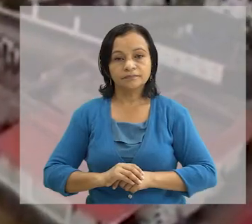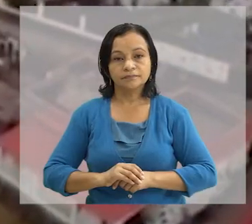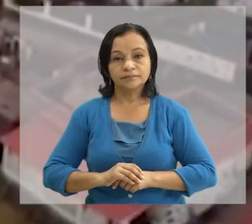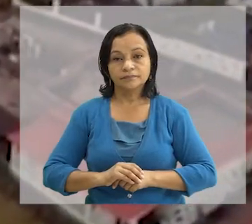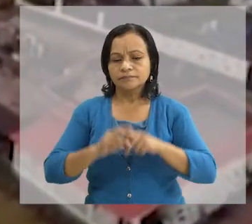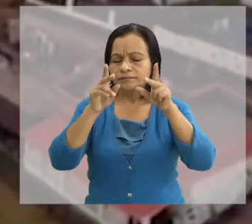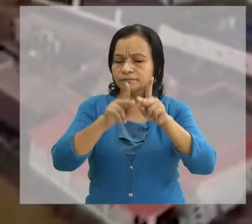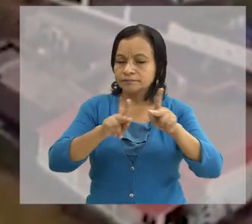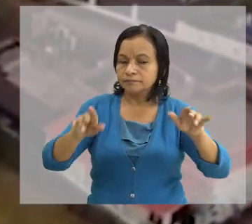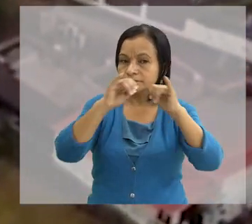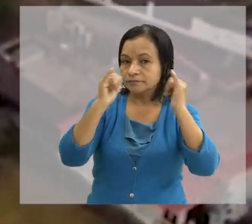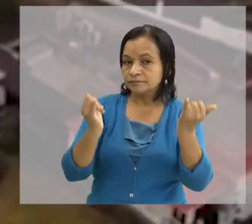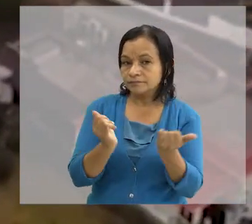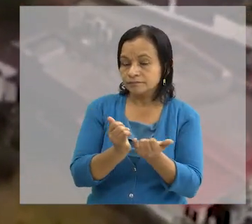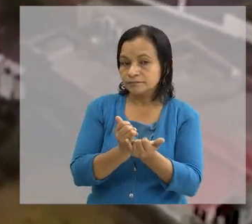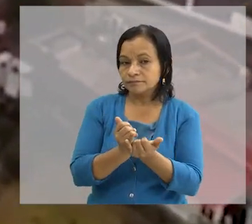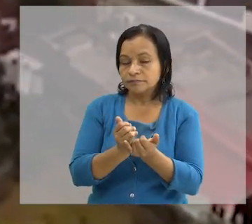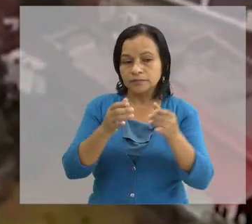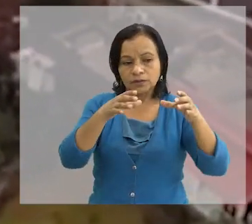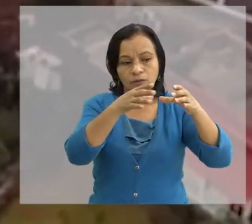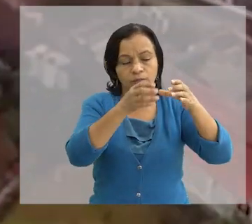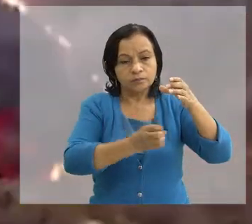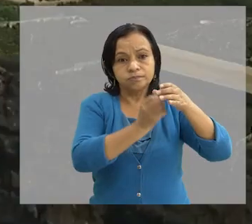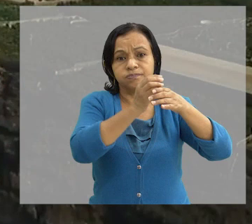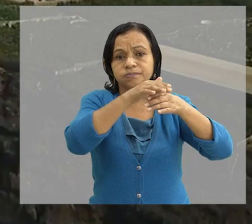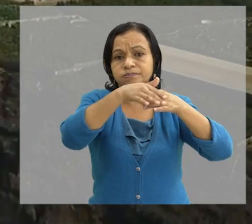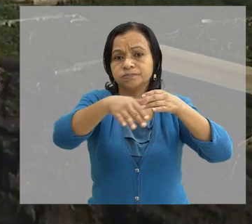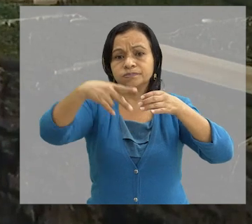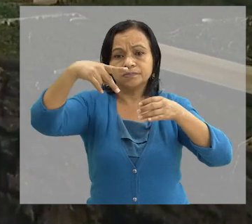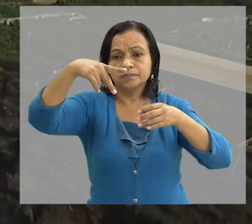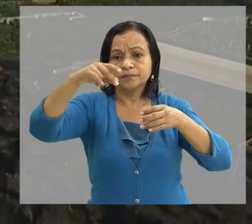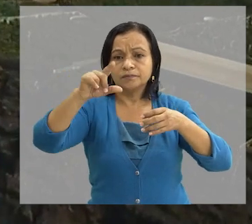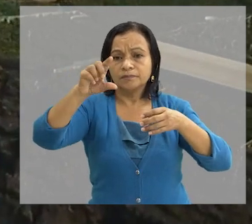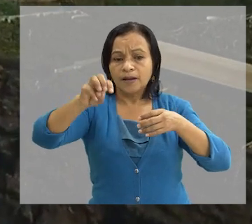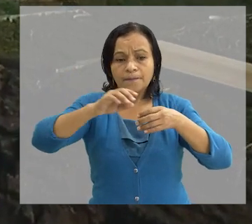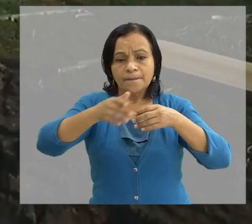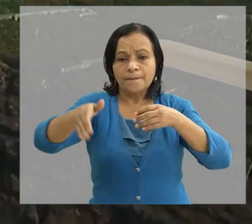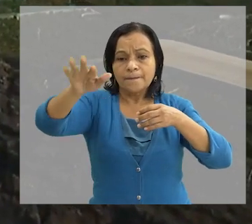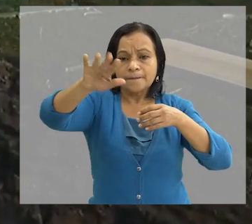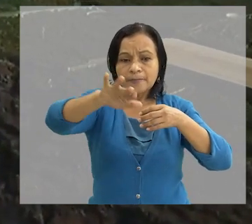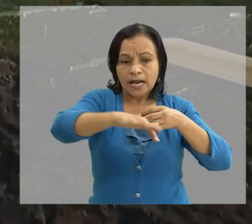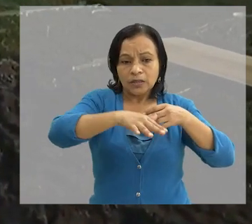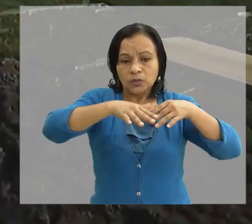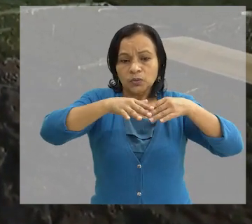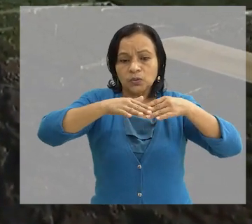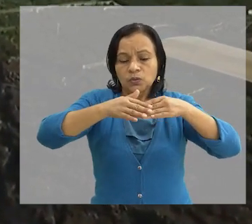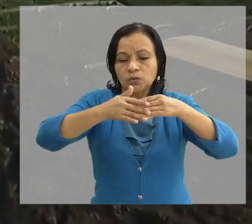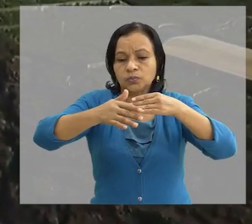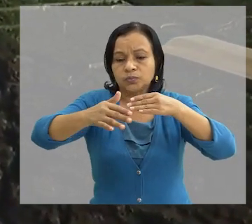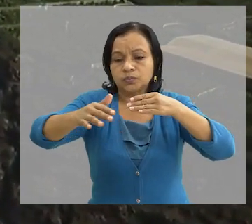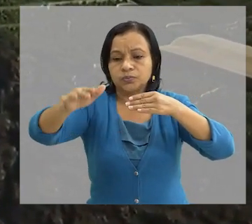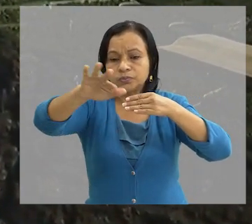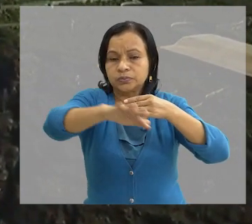En el plano internacional, la lava del volcán de la isla de La Palma Que cae al mar, ha ganado terreno al agua Y